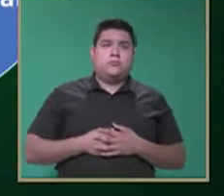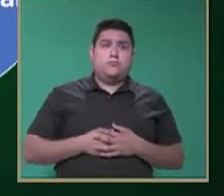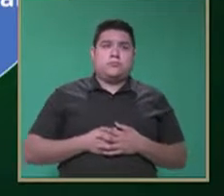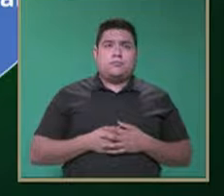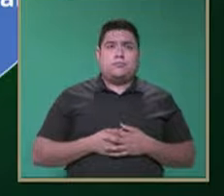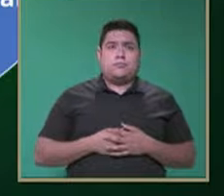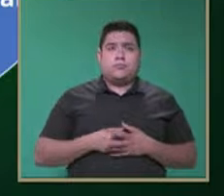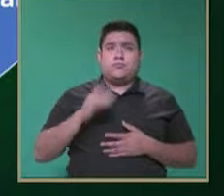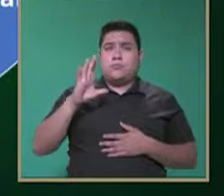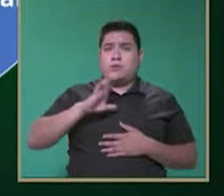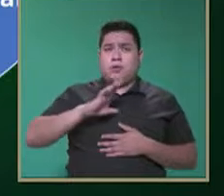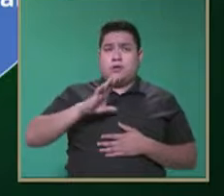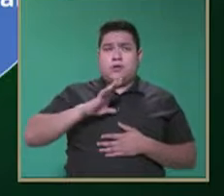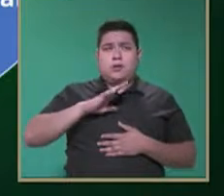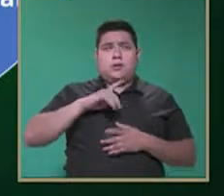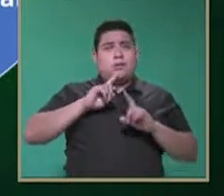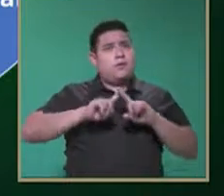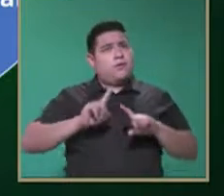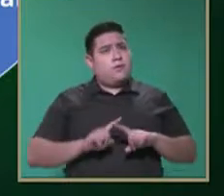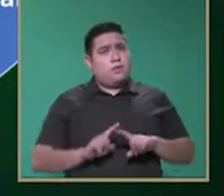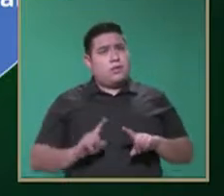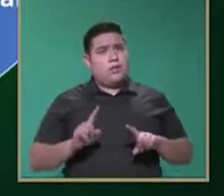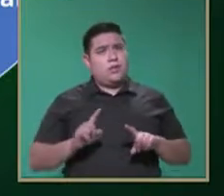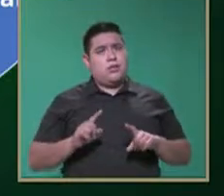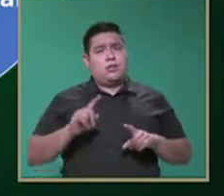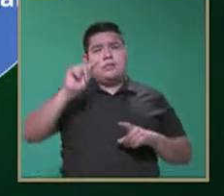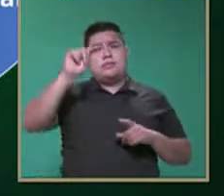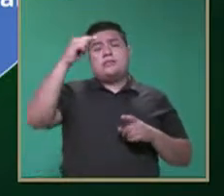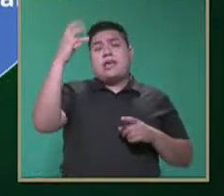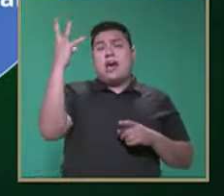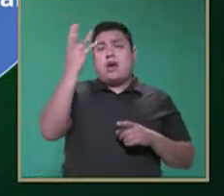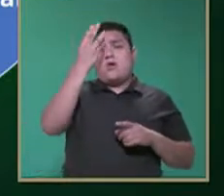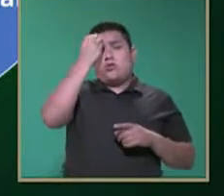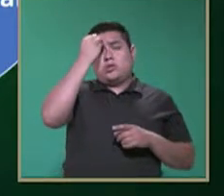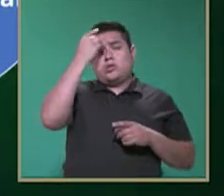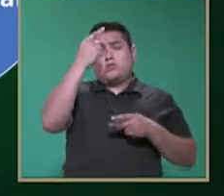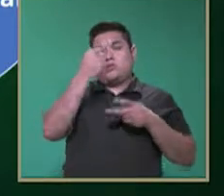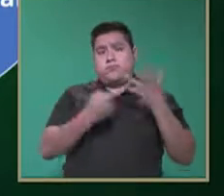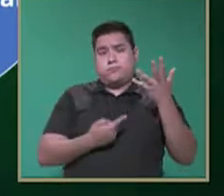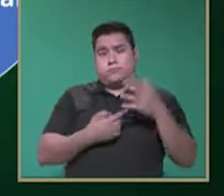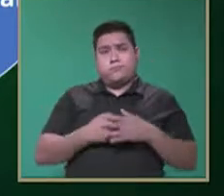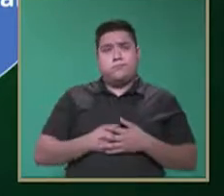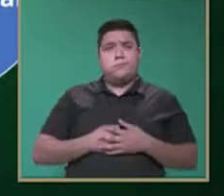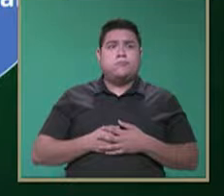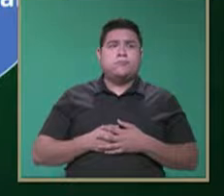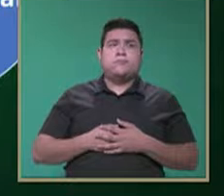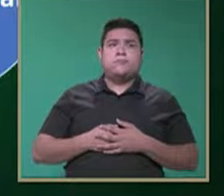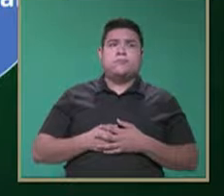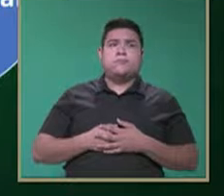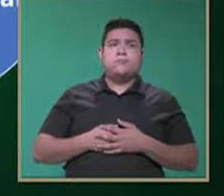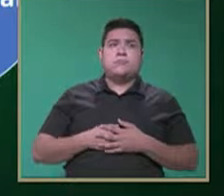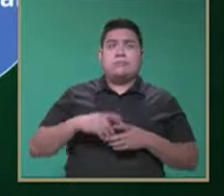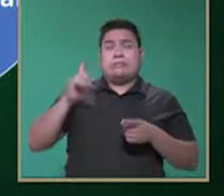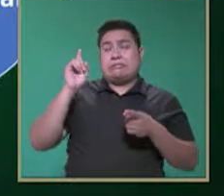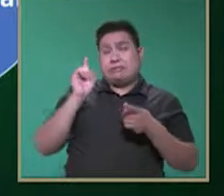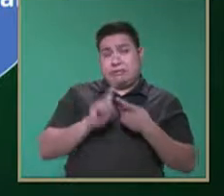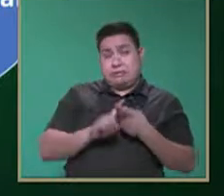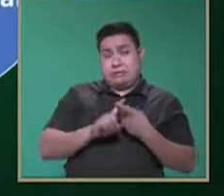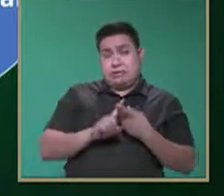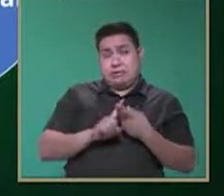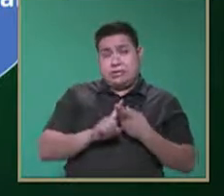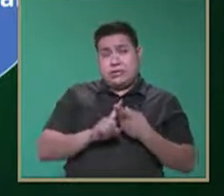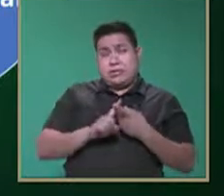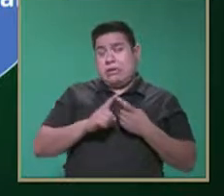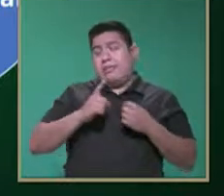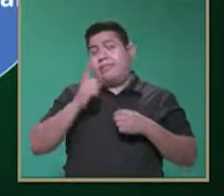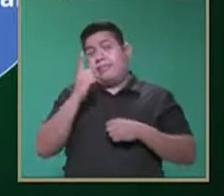Existen implicaciones del TEA. Vemos que se van a alterar o